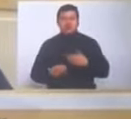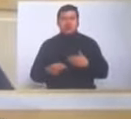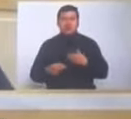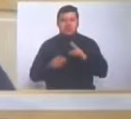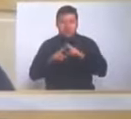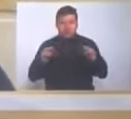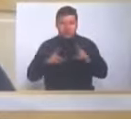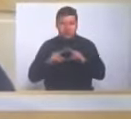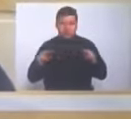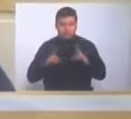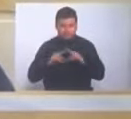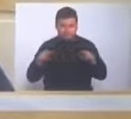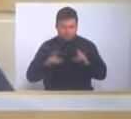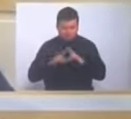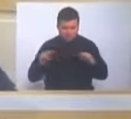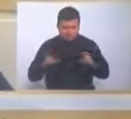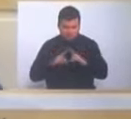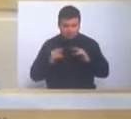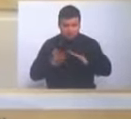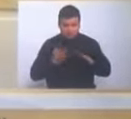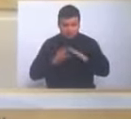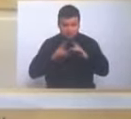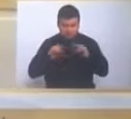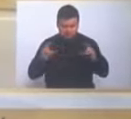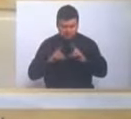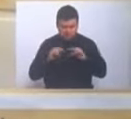Esa es mi primera preocupación.